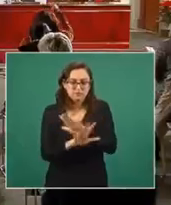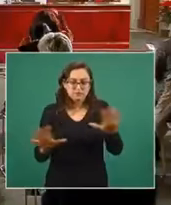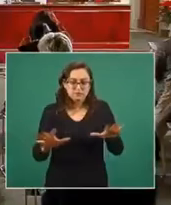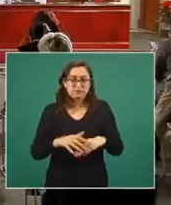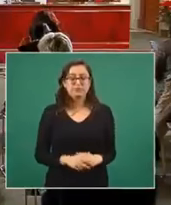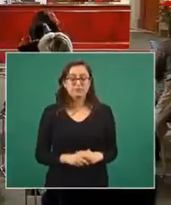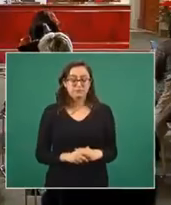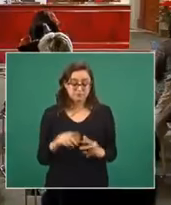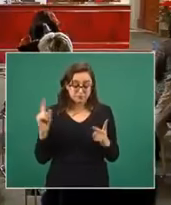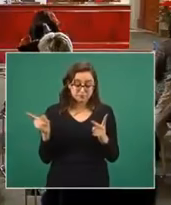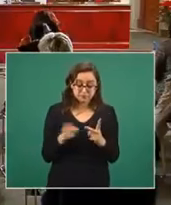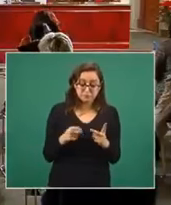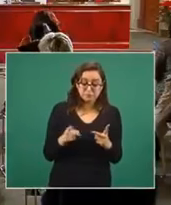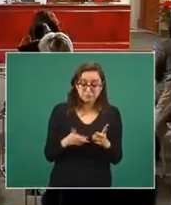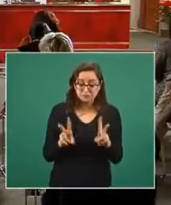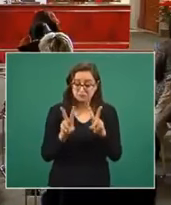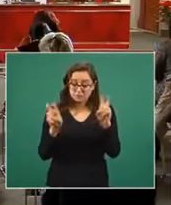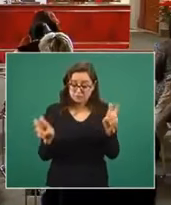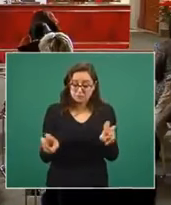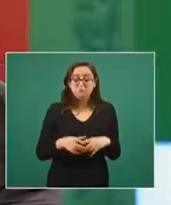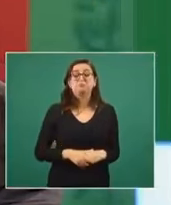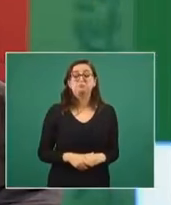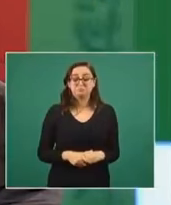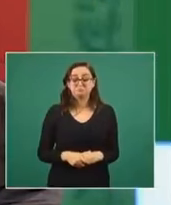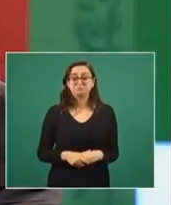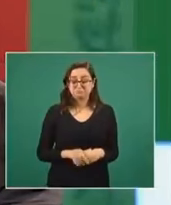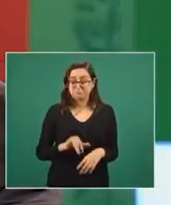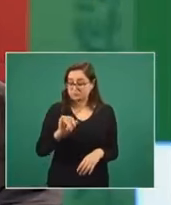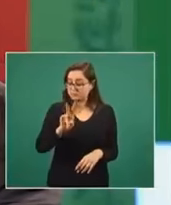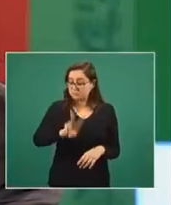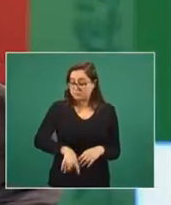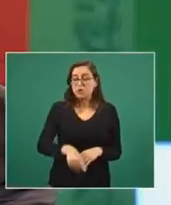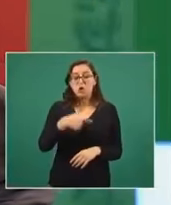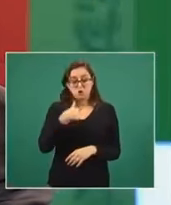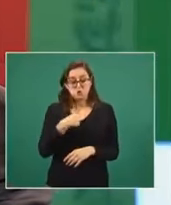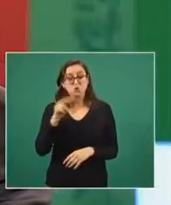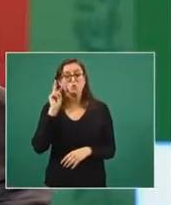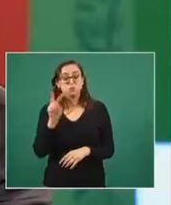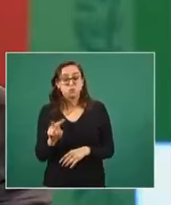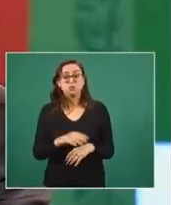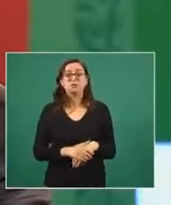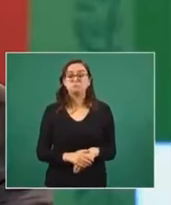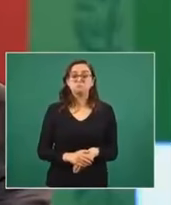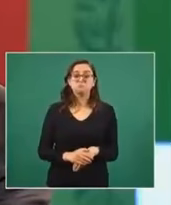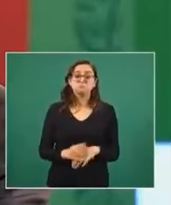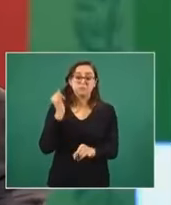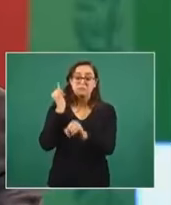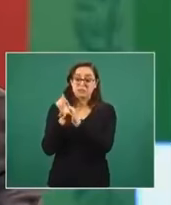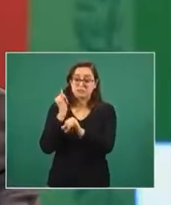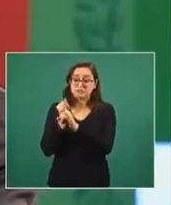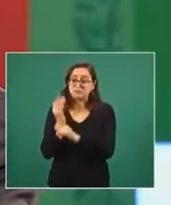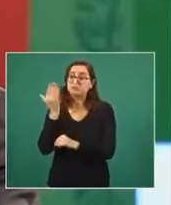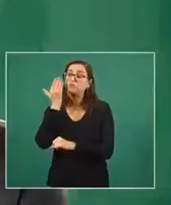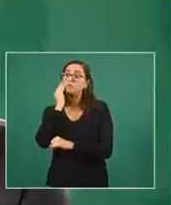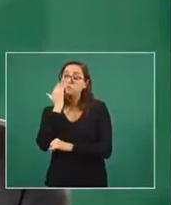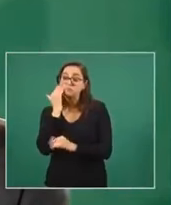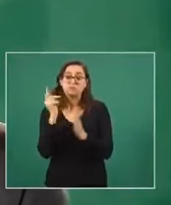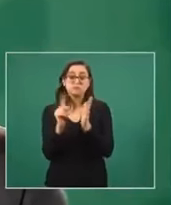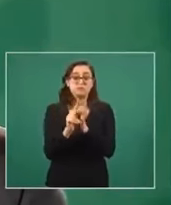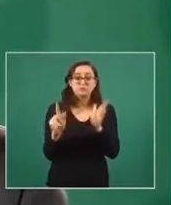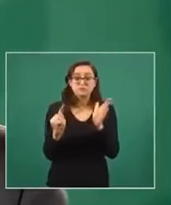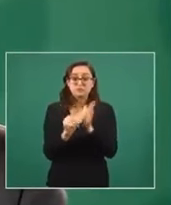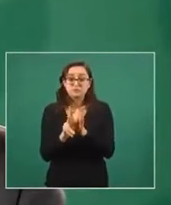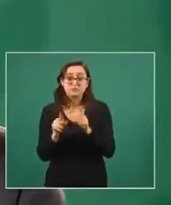El segundo tema que me comenta, efectivamente vi que en las redes sociales y también en algunos periódicos de circulación nacional